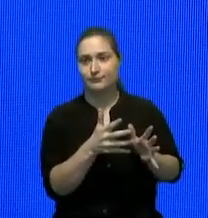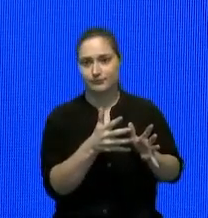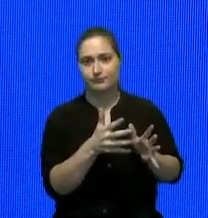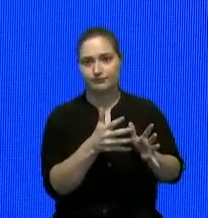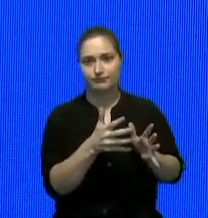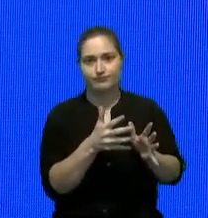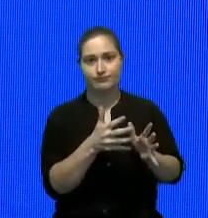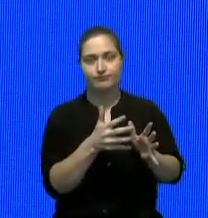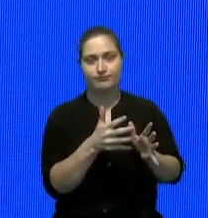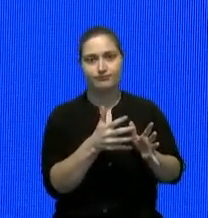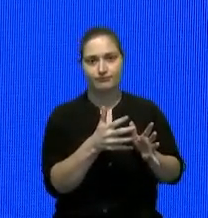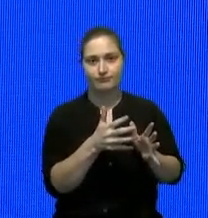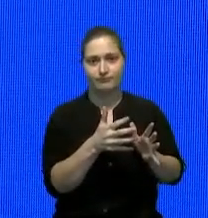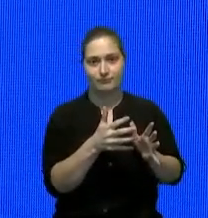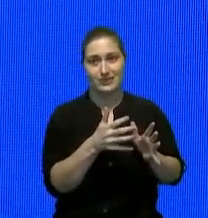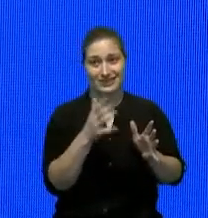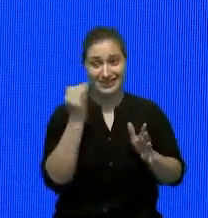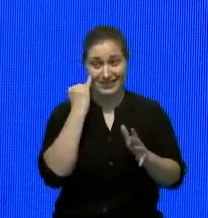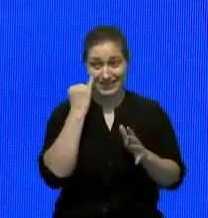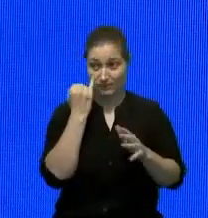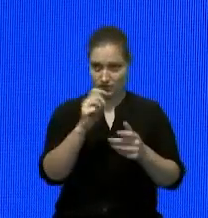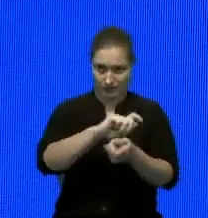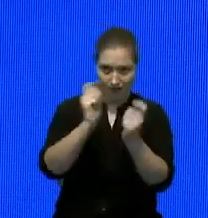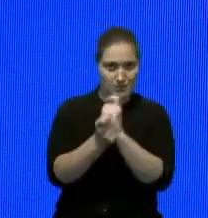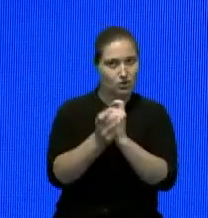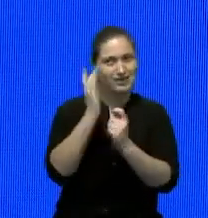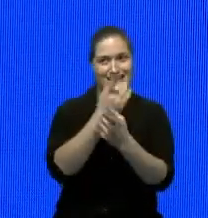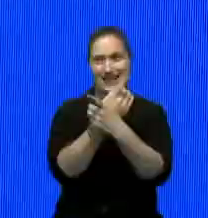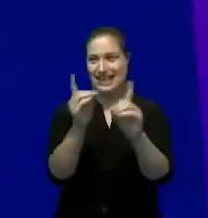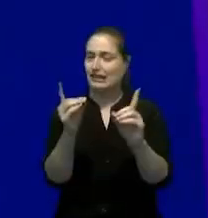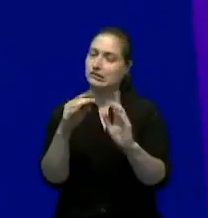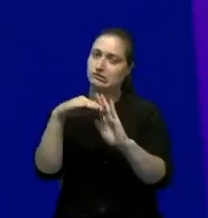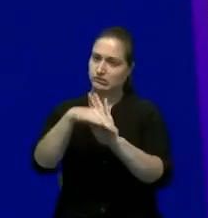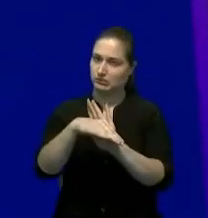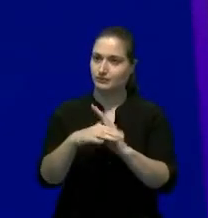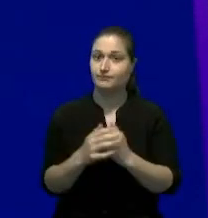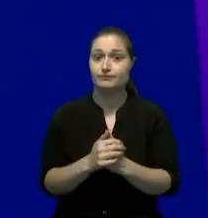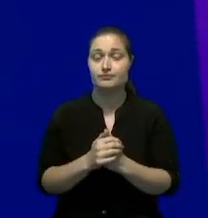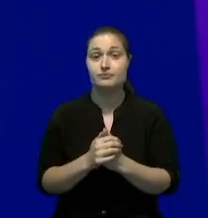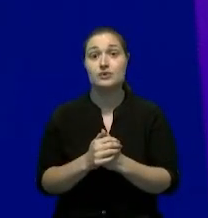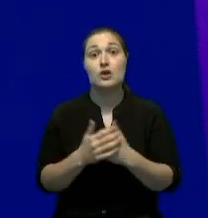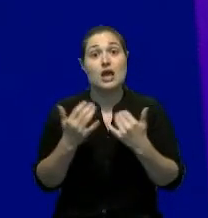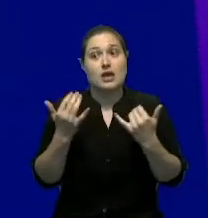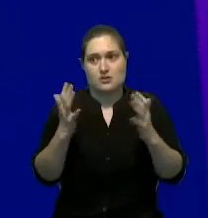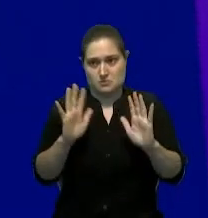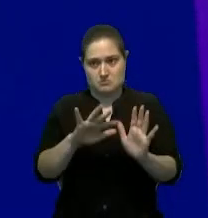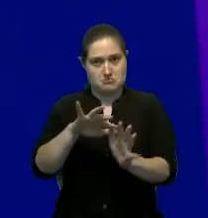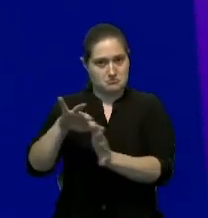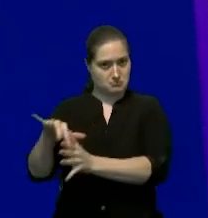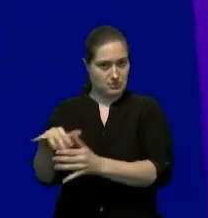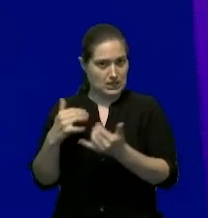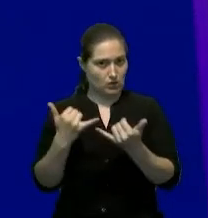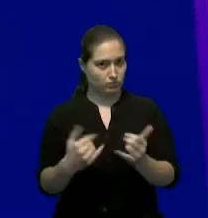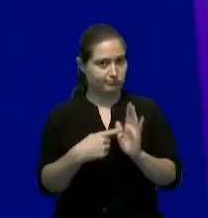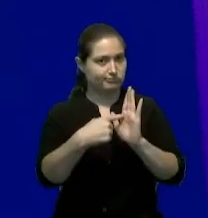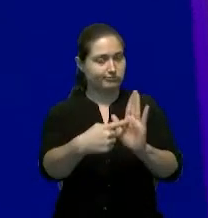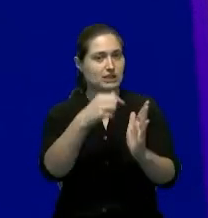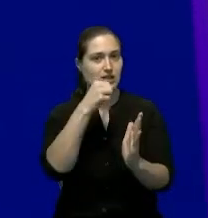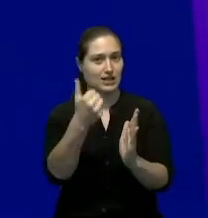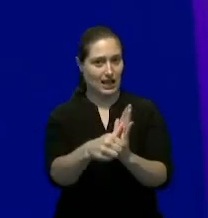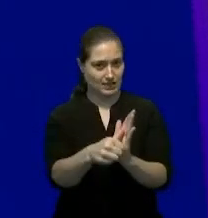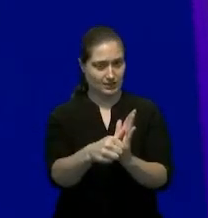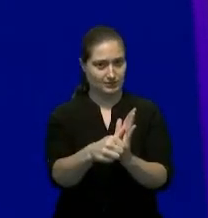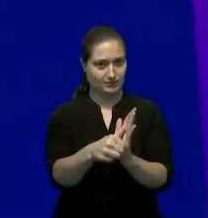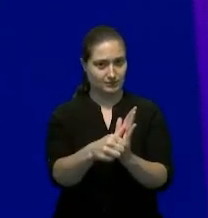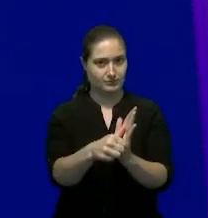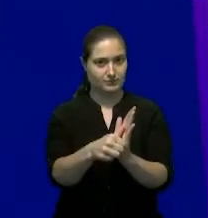sería y afectaría nuestra democracia quiero presentar ahora la carta que nos recibimos en